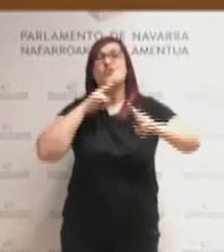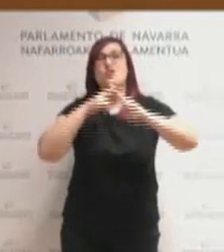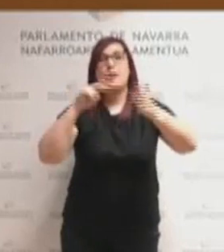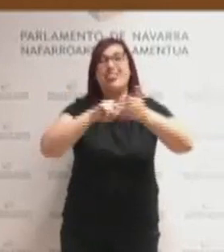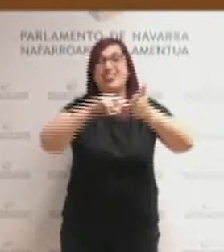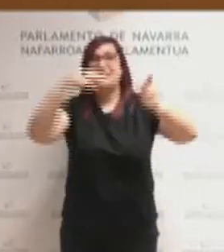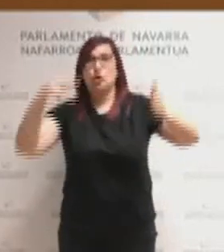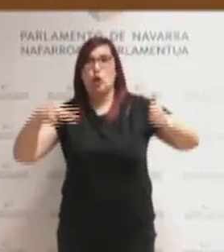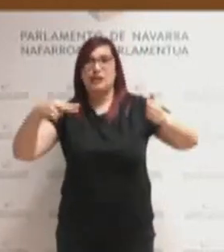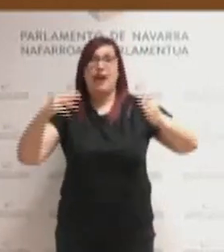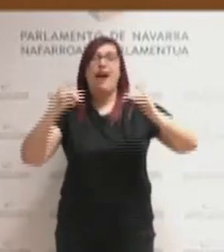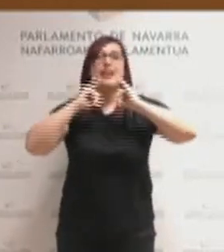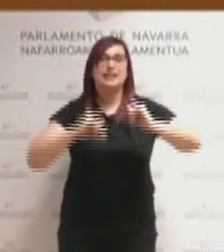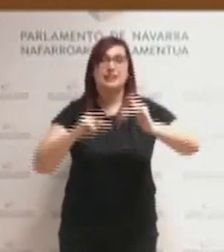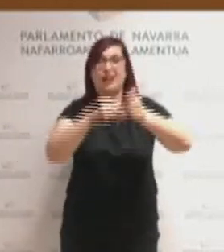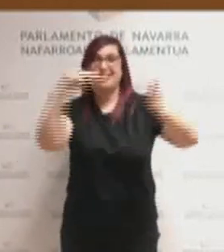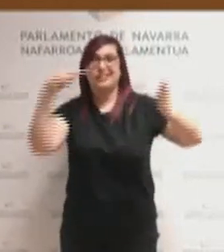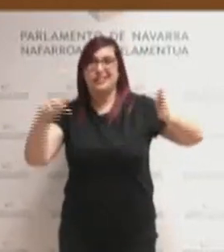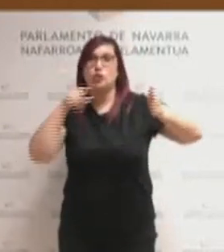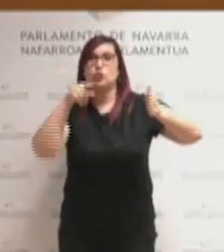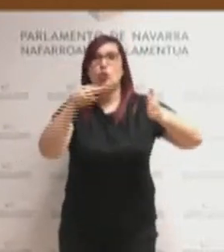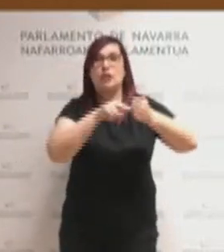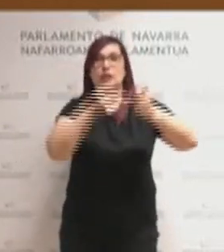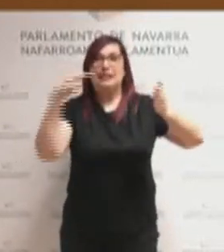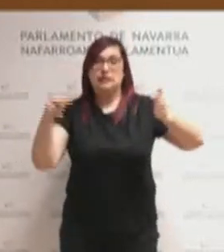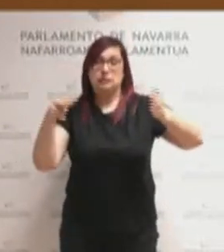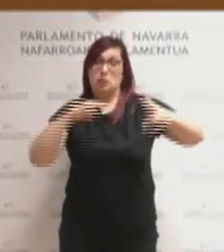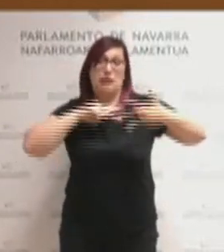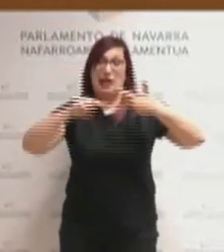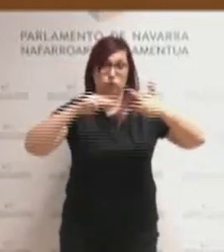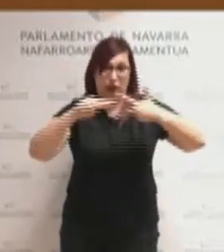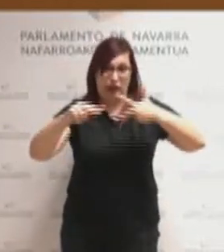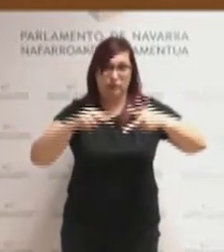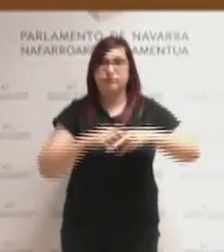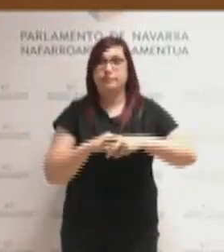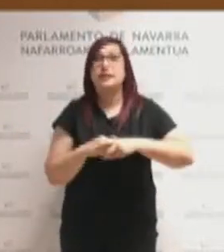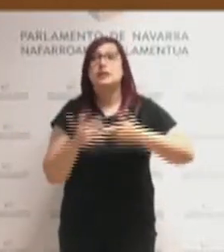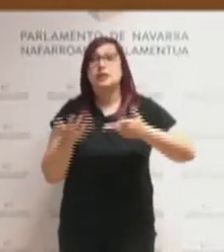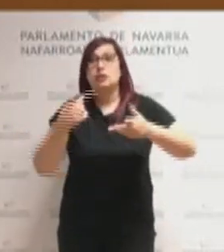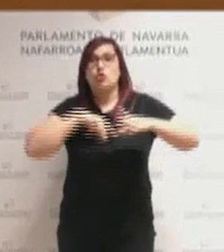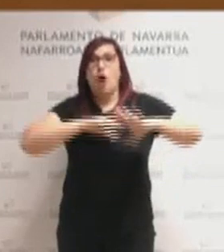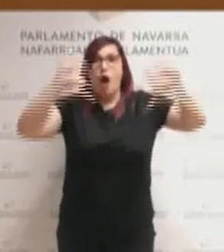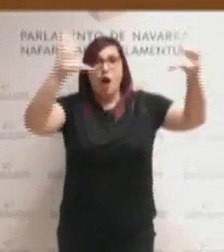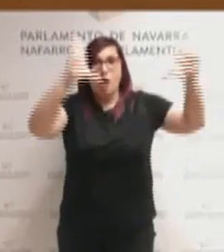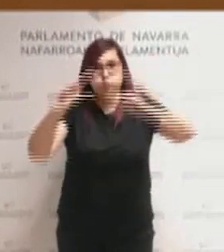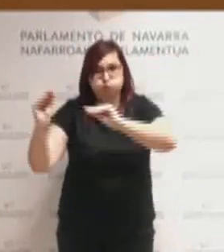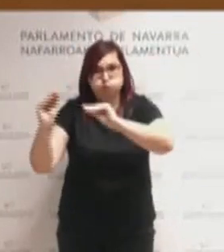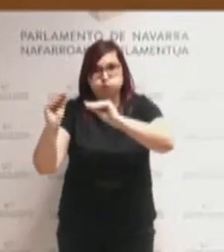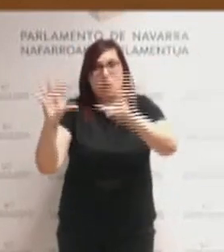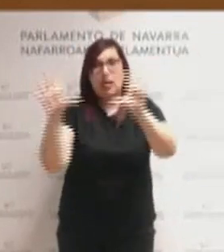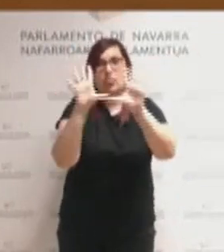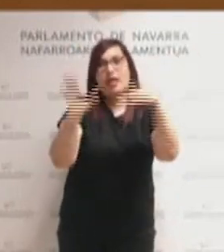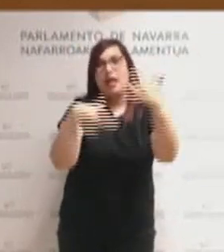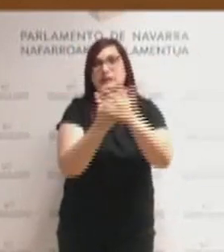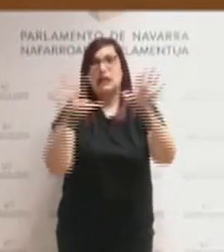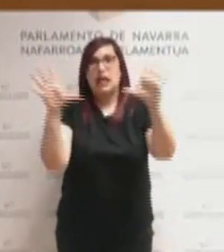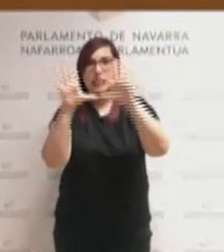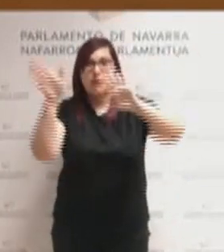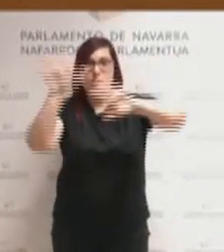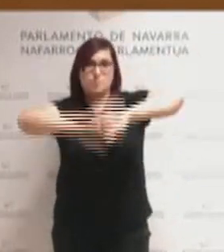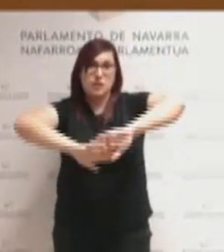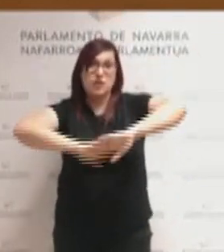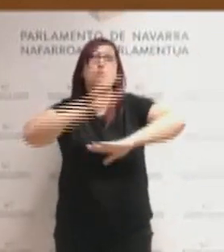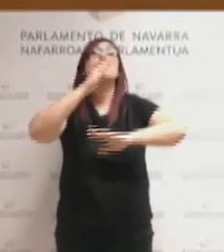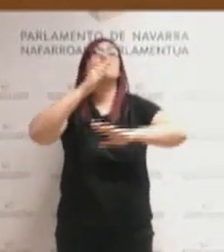las Eléctricas, Desconecta tu eléctrica y TATIC. Y como digo, haremos un apagón de 10 a 10 y media de la noche, al